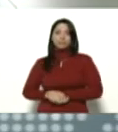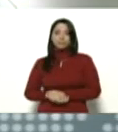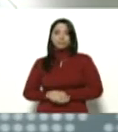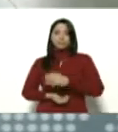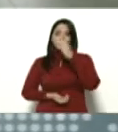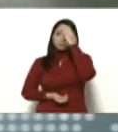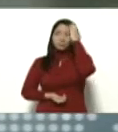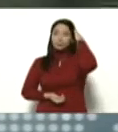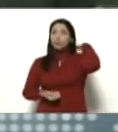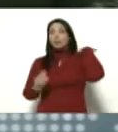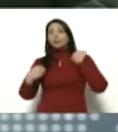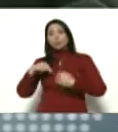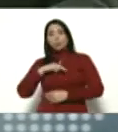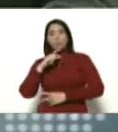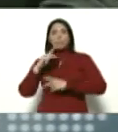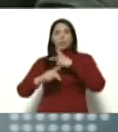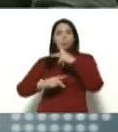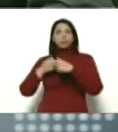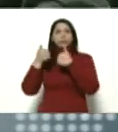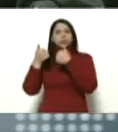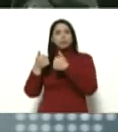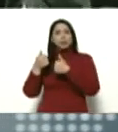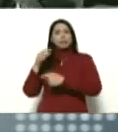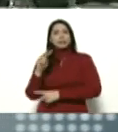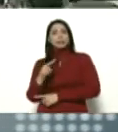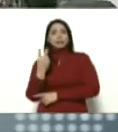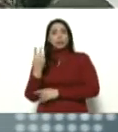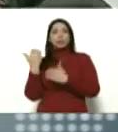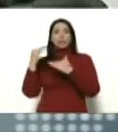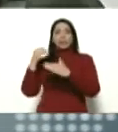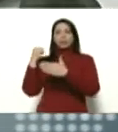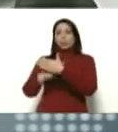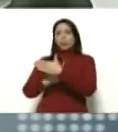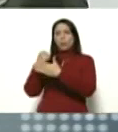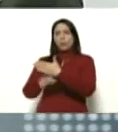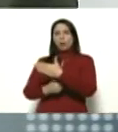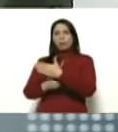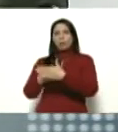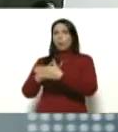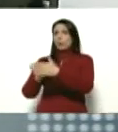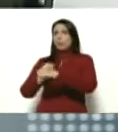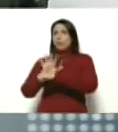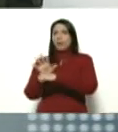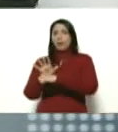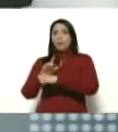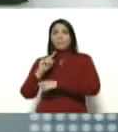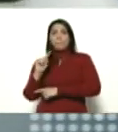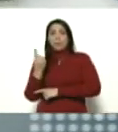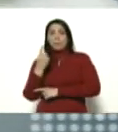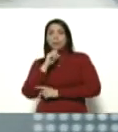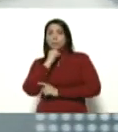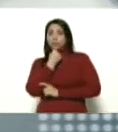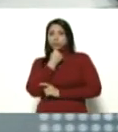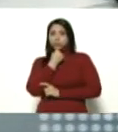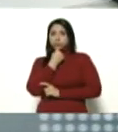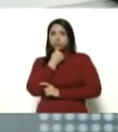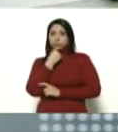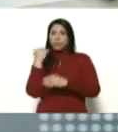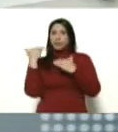Y estamos planificando bien la segunda fase de este combate. La clave de la primera fase ha sido